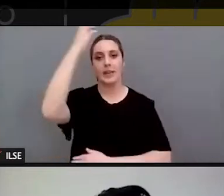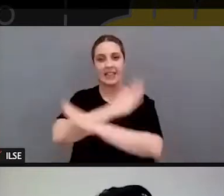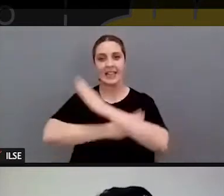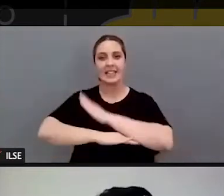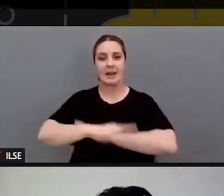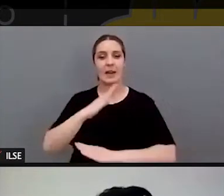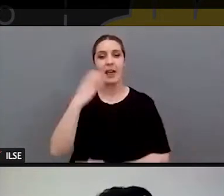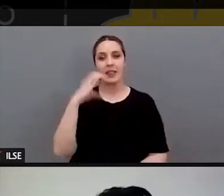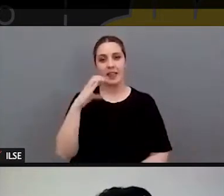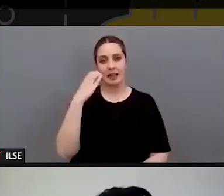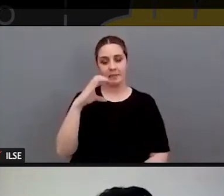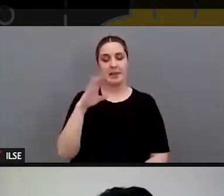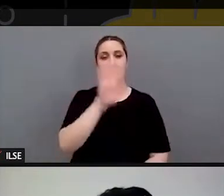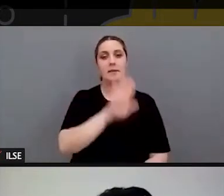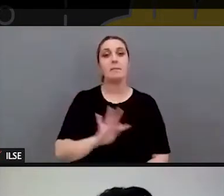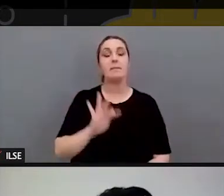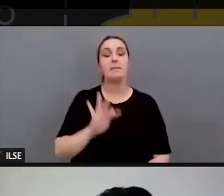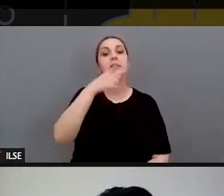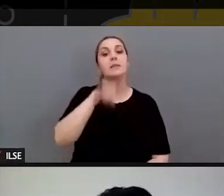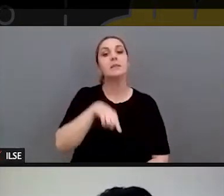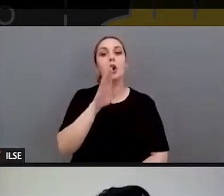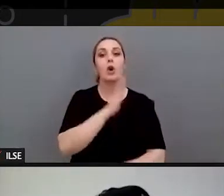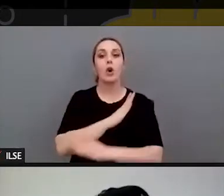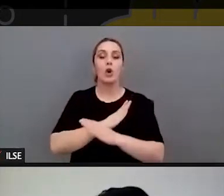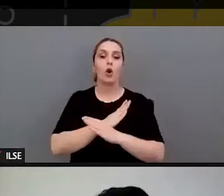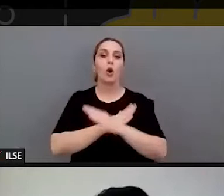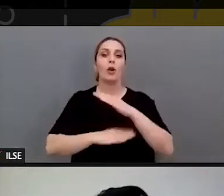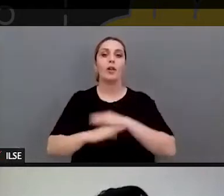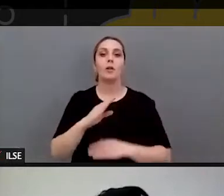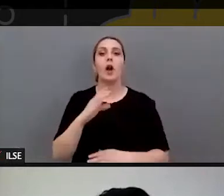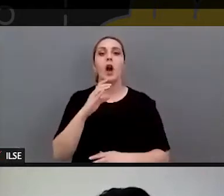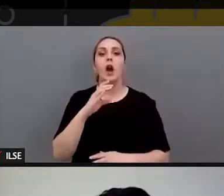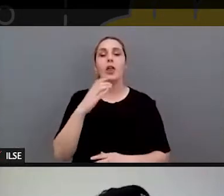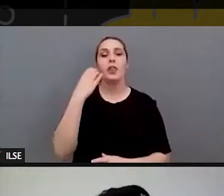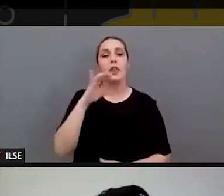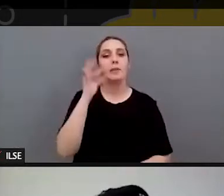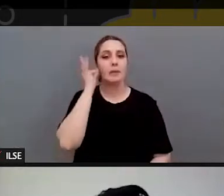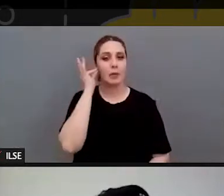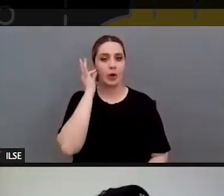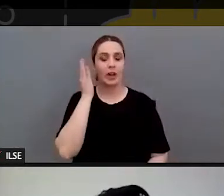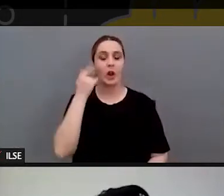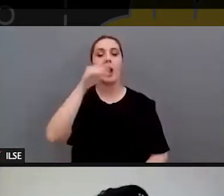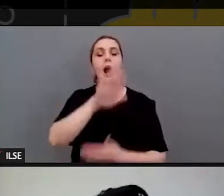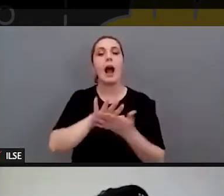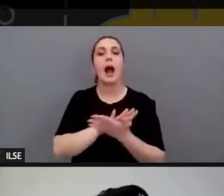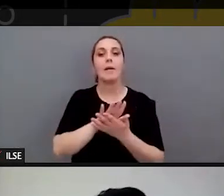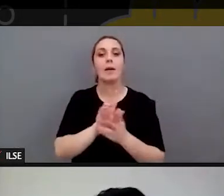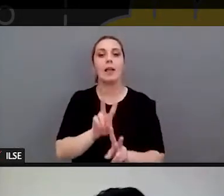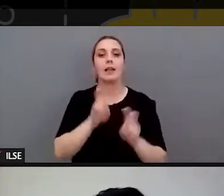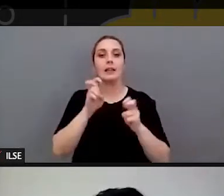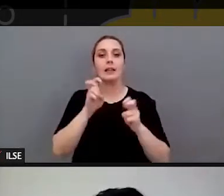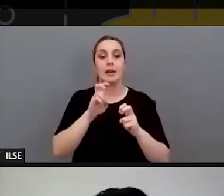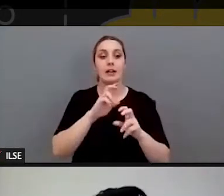CERMI Estatal, además de alguna colaboración como la Fundación CERMI Mujeres. Hoy vamos a hablar de rediseñar nuestra sociedad bajo